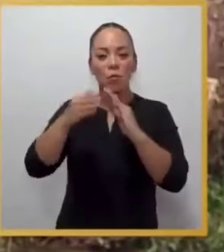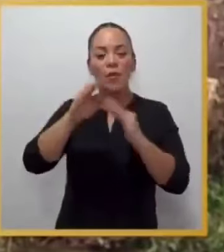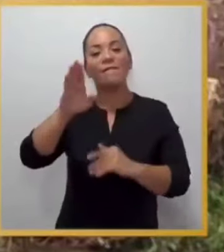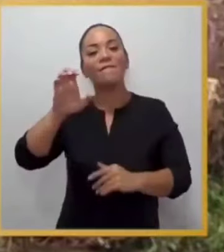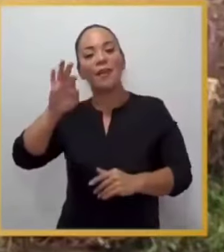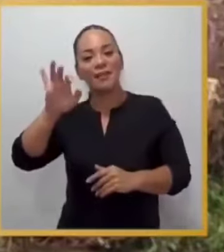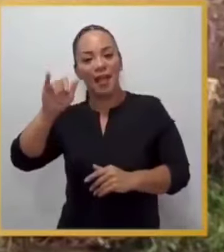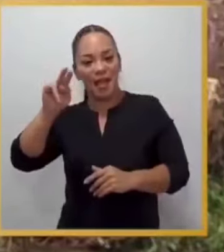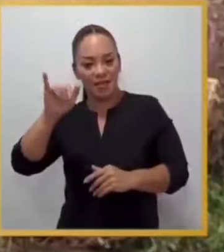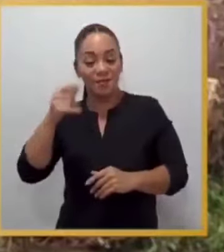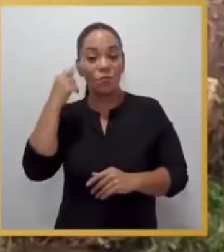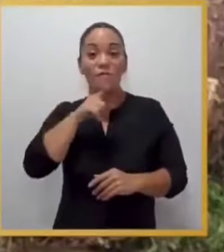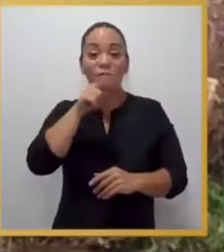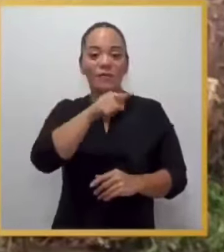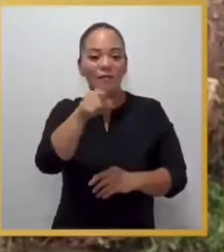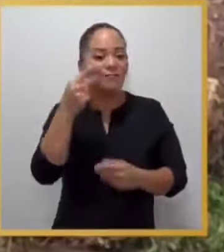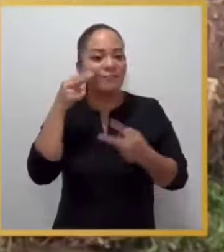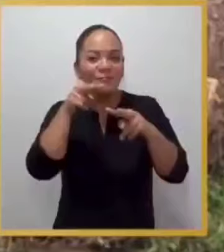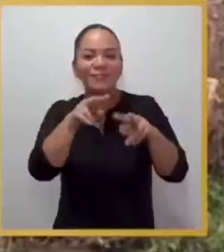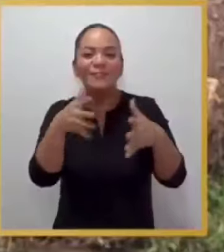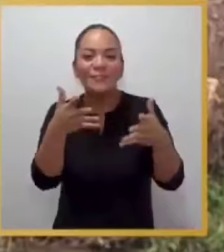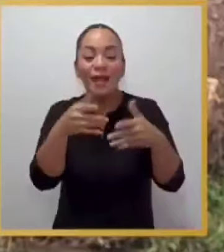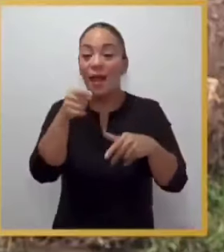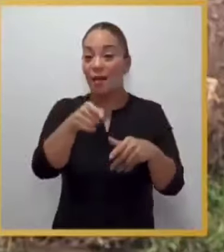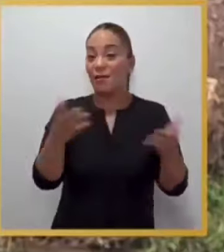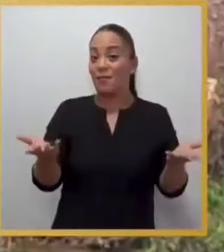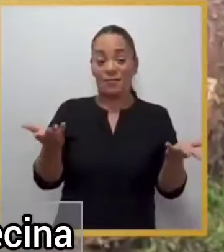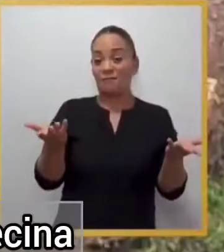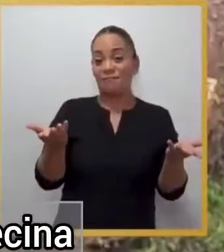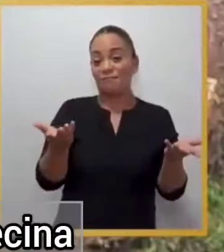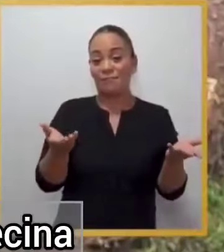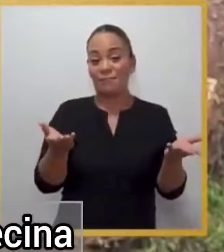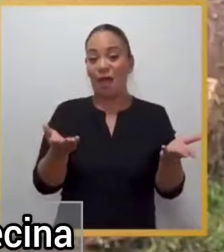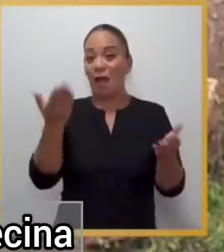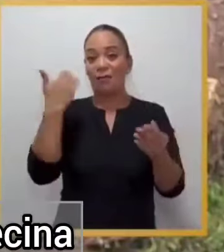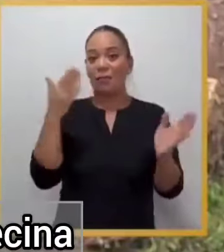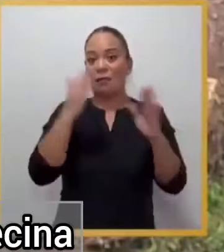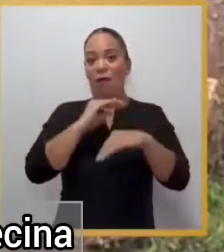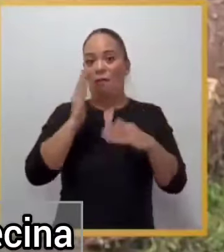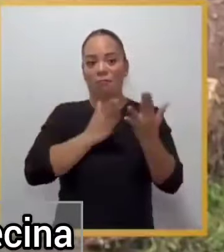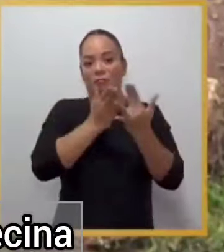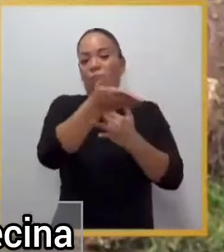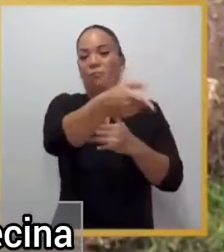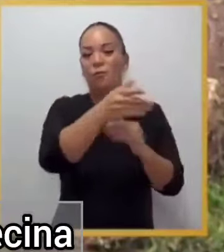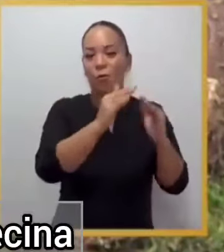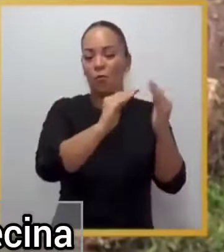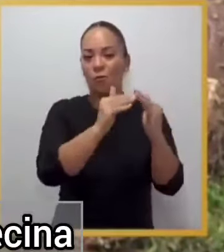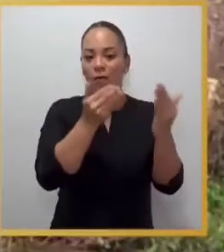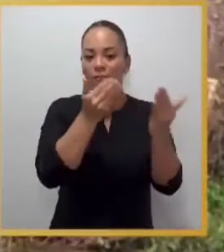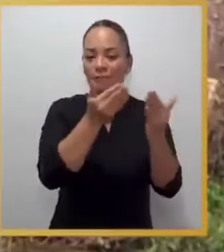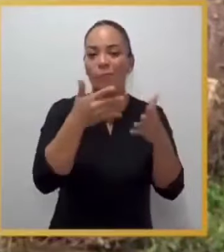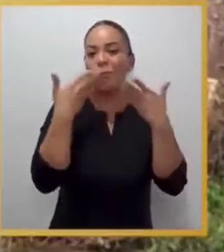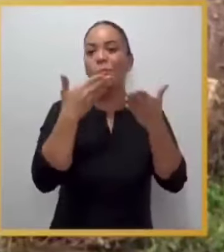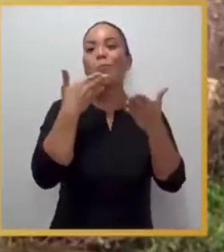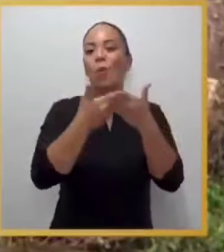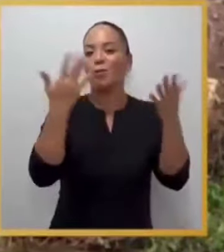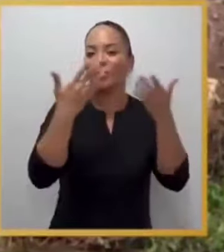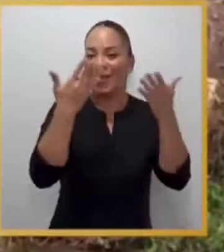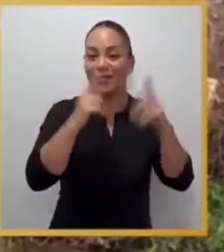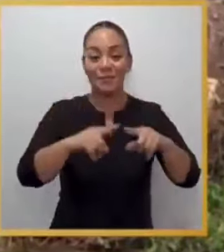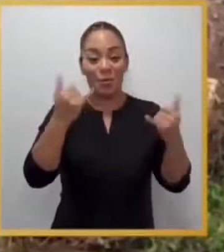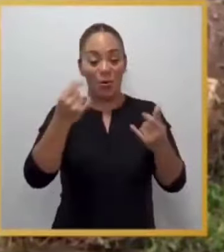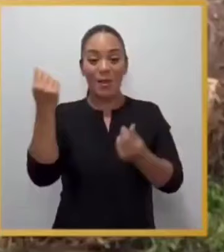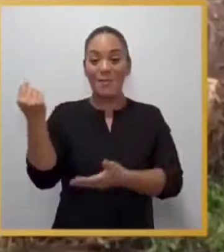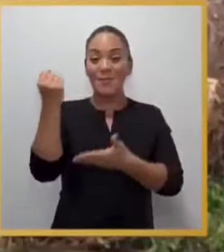nuestra comunidad de Betania, porque como podemos ver, aquí no tenemos paso hacia una comunidad vecina que se llama Buenos Aires.